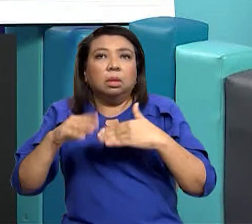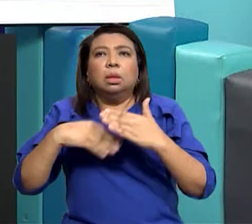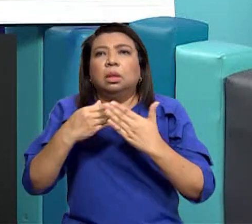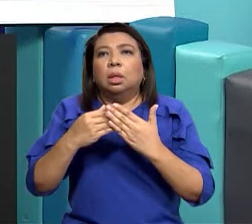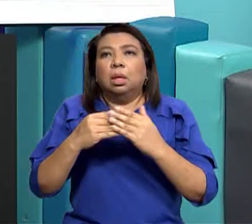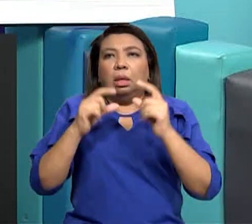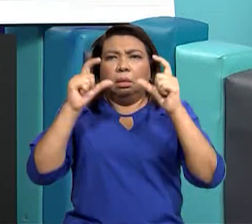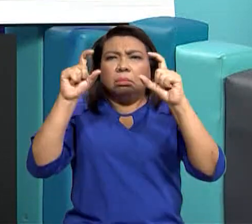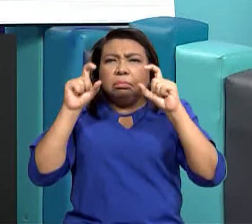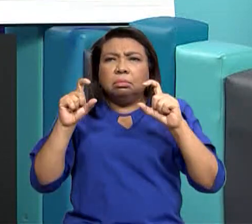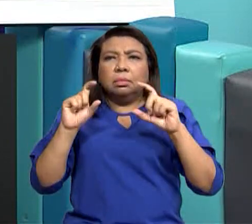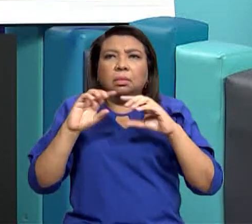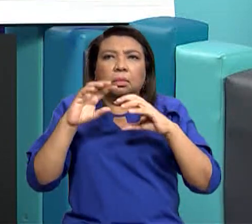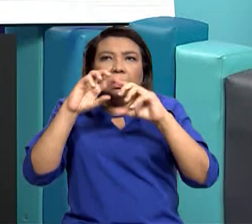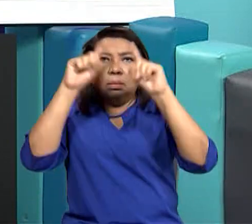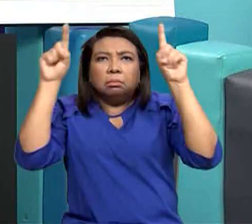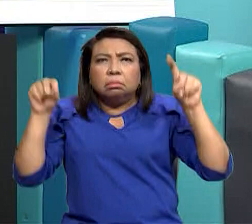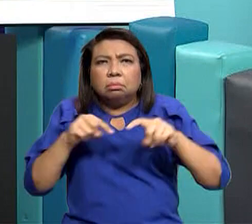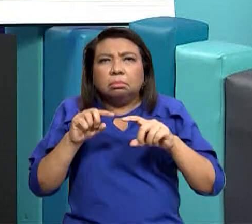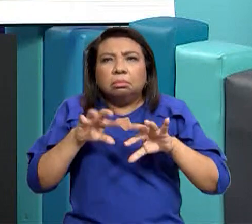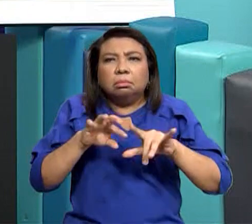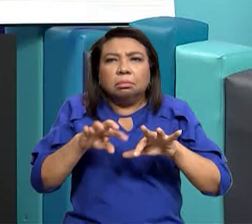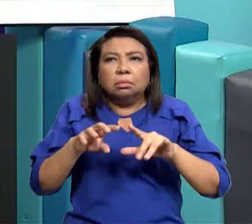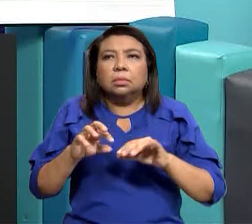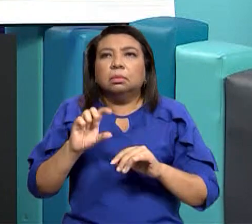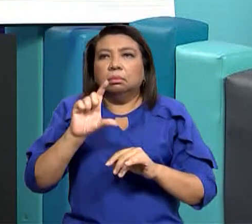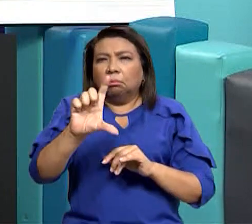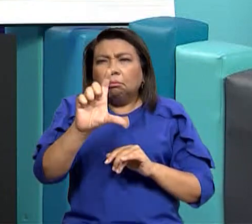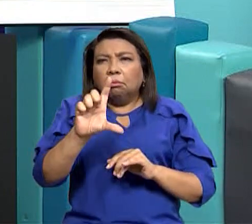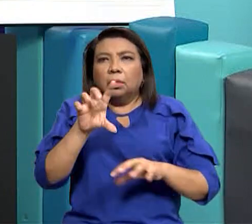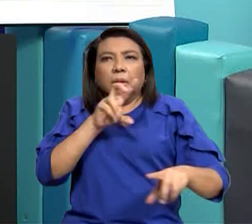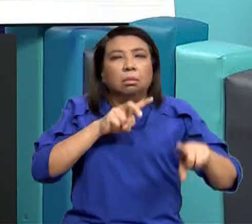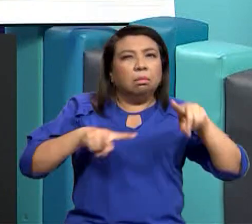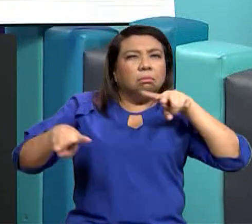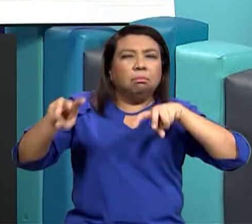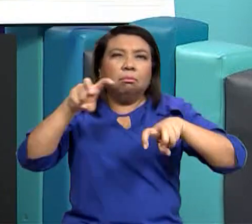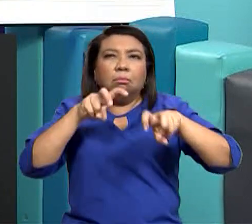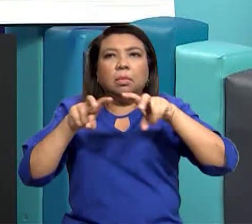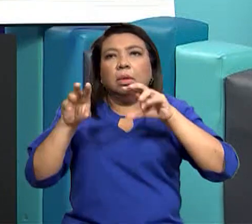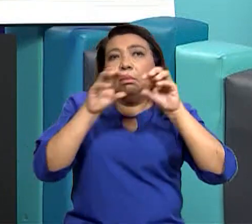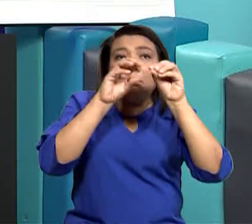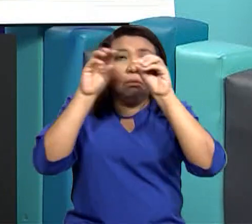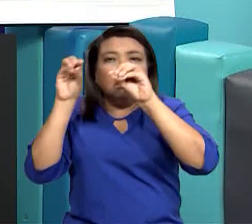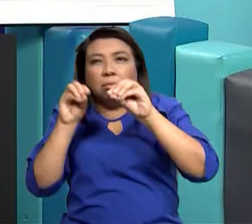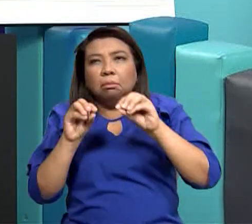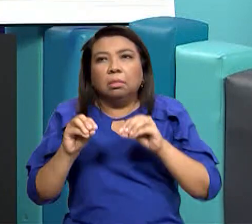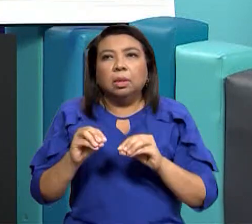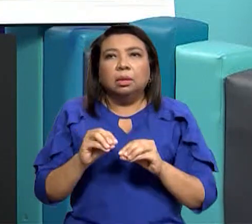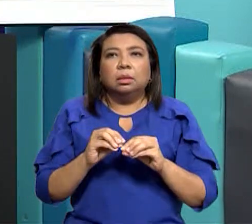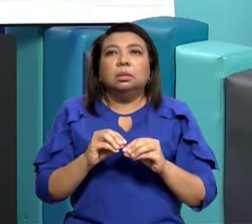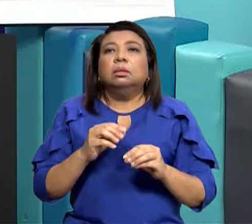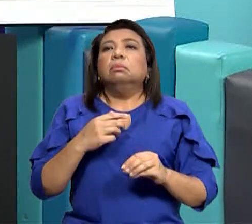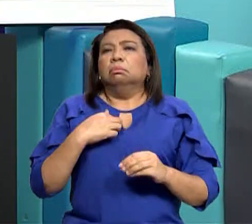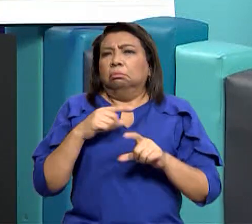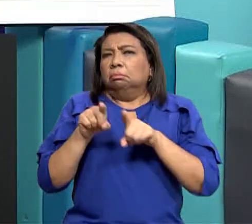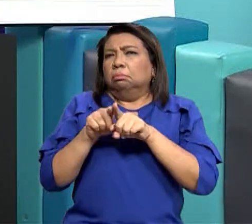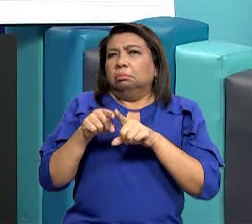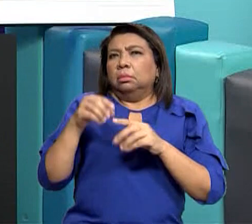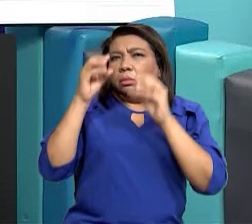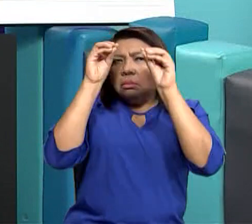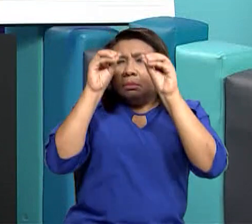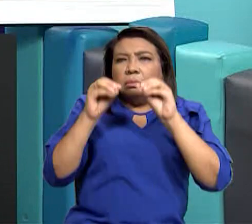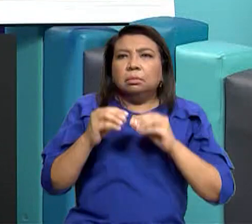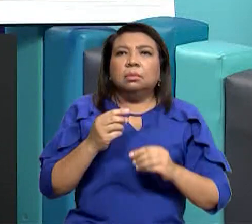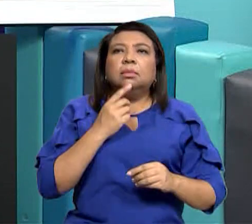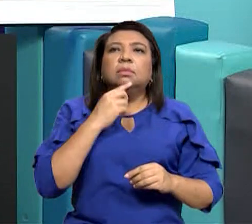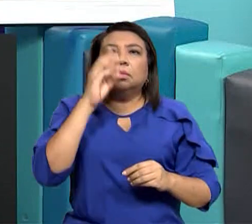cantamos el himno nacional en cualquier lugar siempre debemos hacerlo mostrando respeto en ese